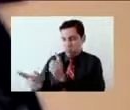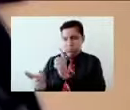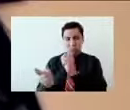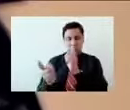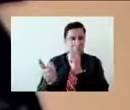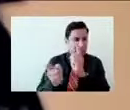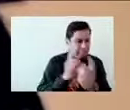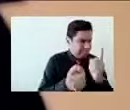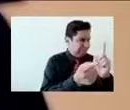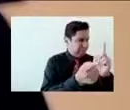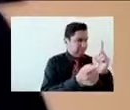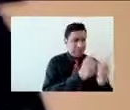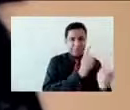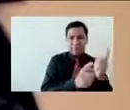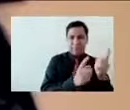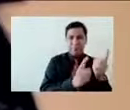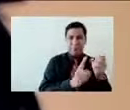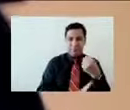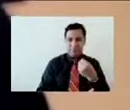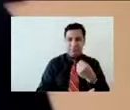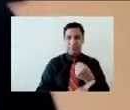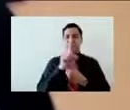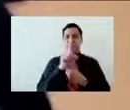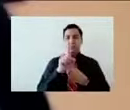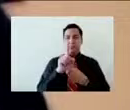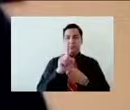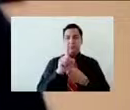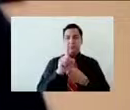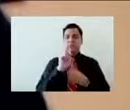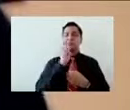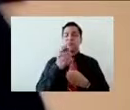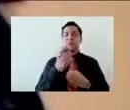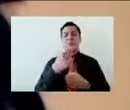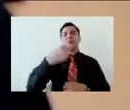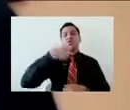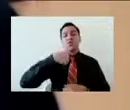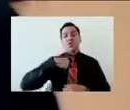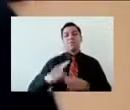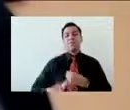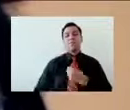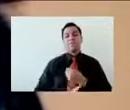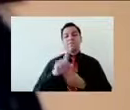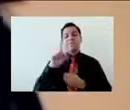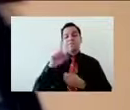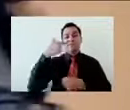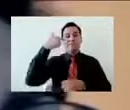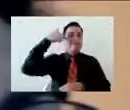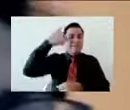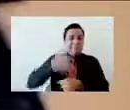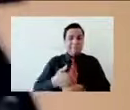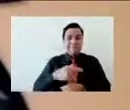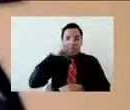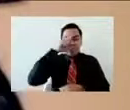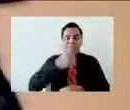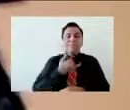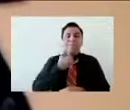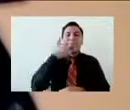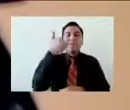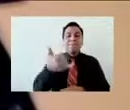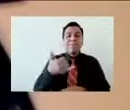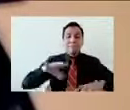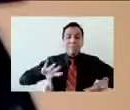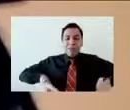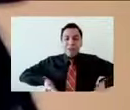Y entonces, ya no lo voy a hacer personal y ya no voy a generar mayores complicaciones. Tenemos errores, tenemos dificultades, por supuesto, somos seres